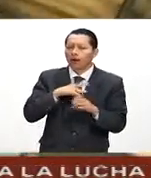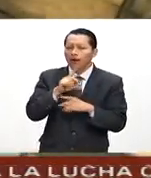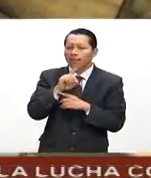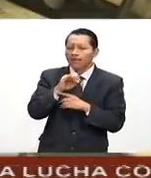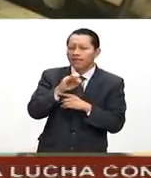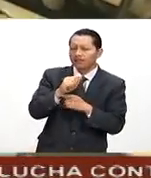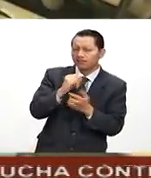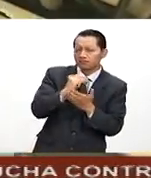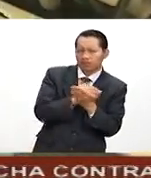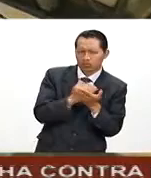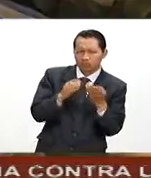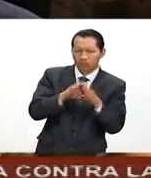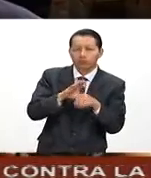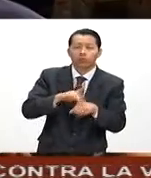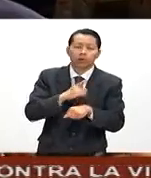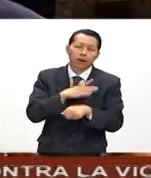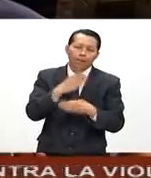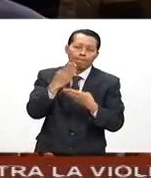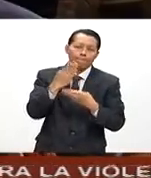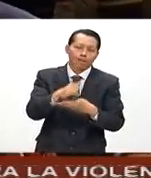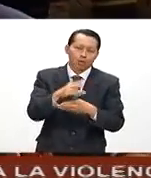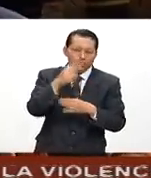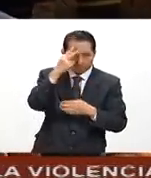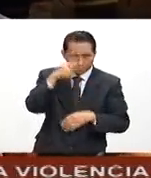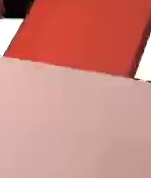gracias a la aportación del Banco de México.